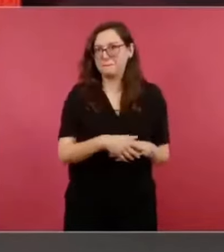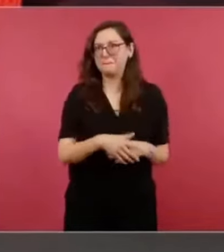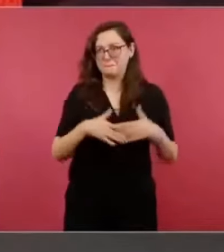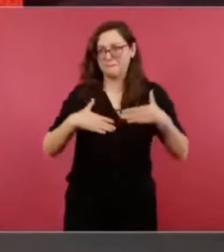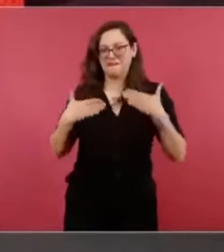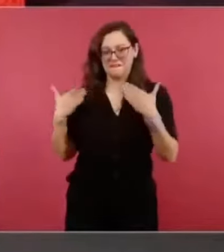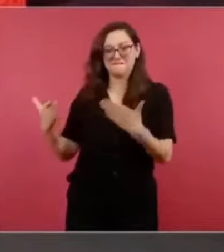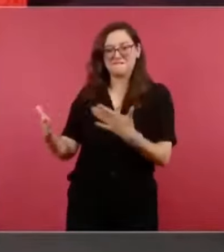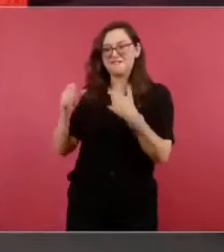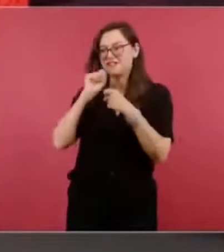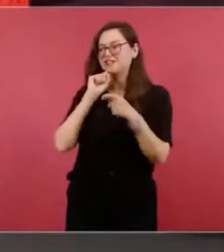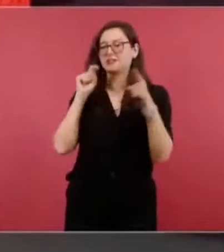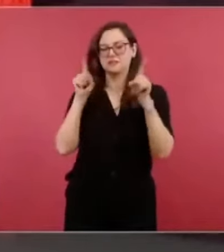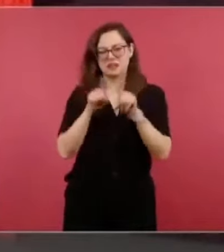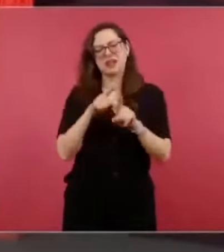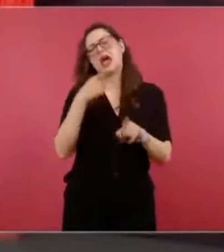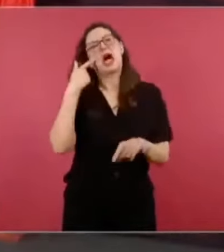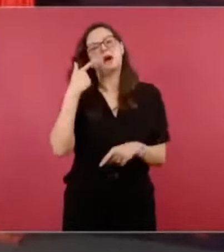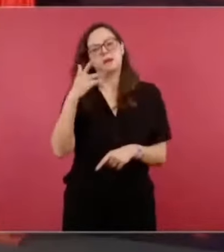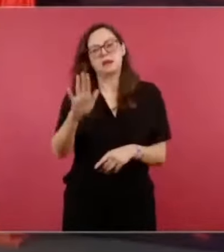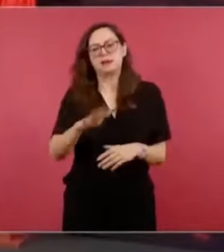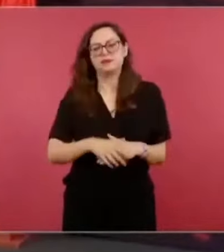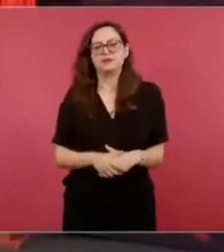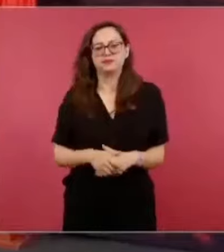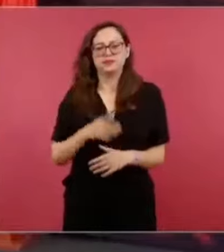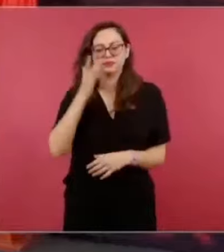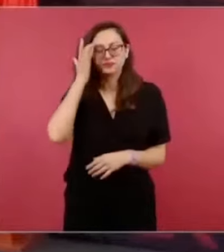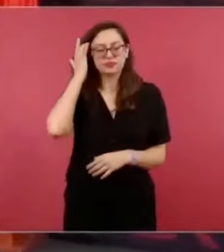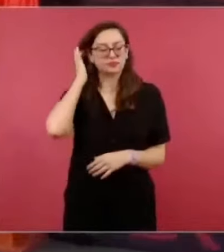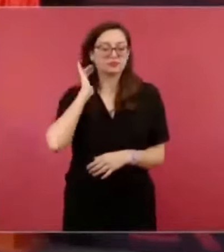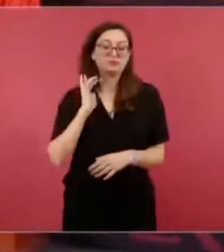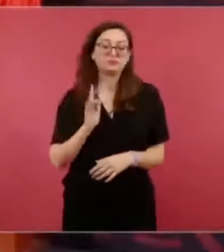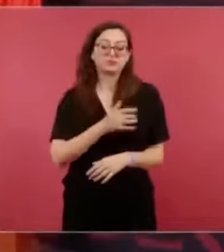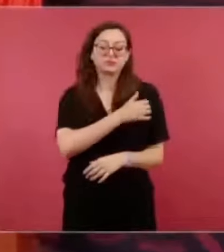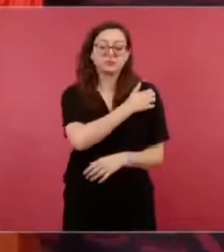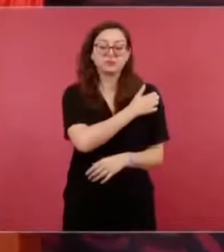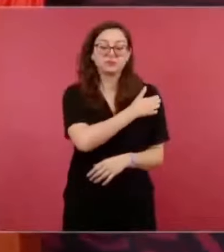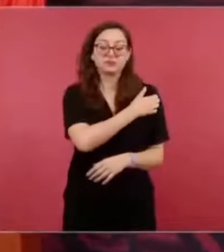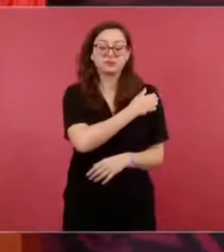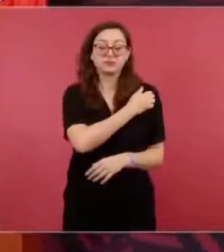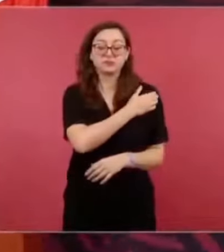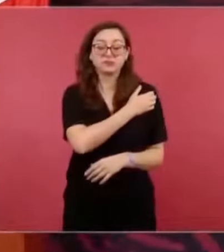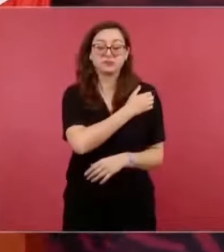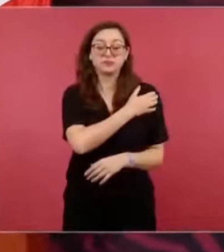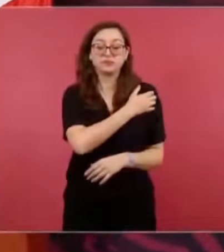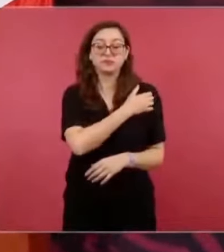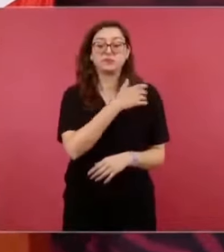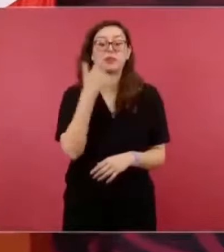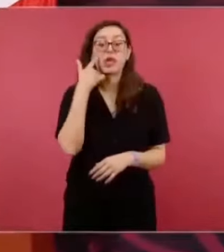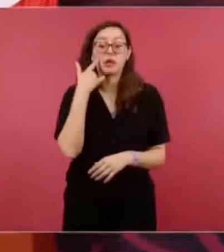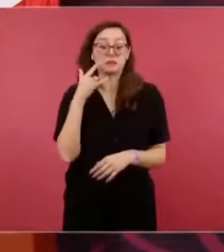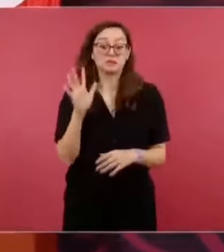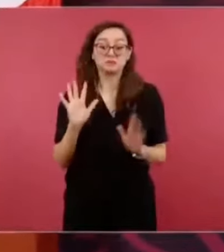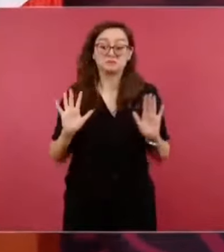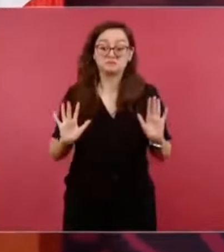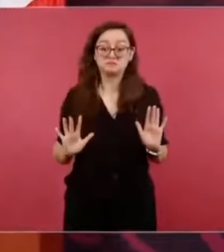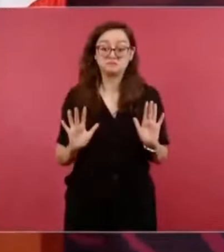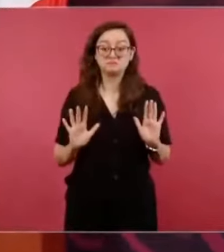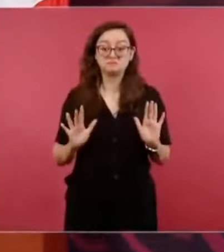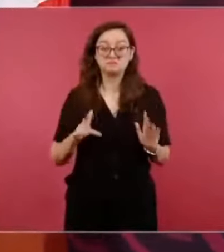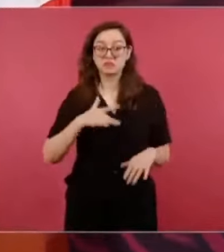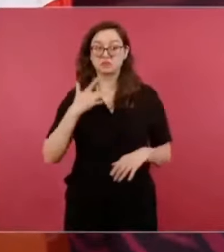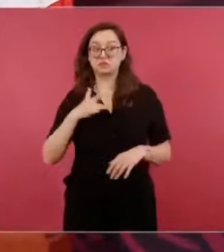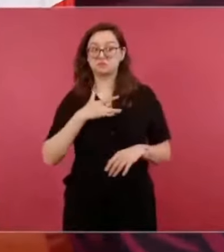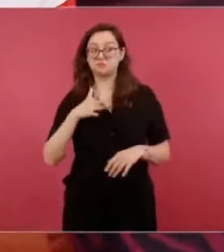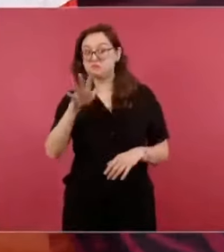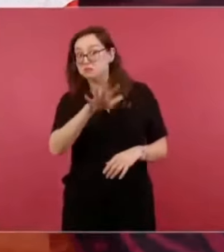casi a todos. Ahora vas a ver, que es que todo esto ayuda a ubicarnos.